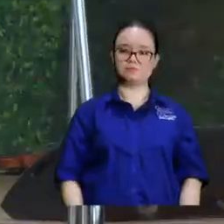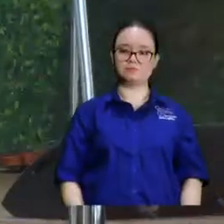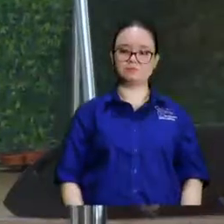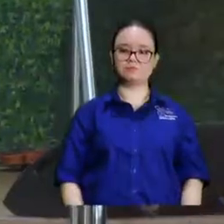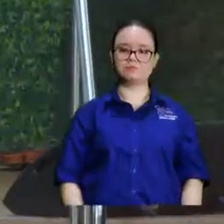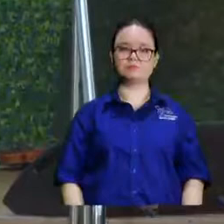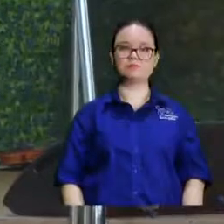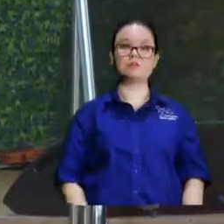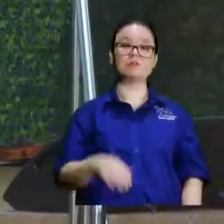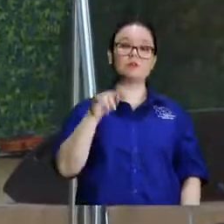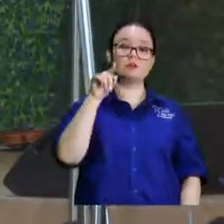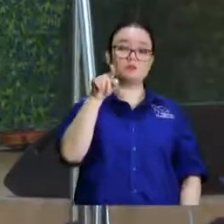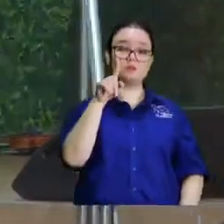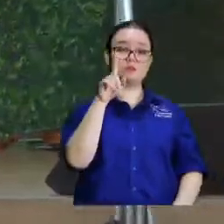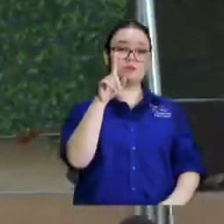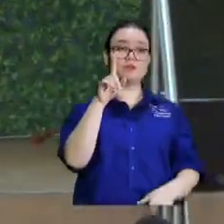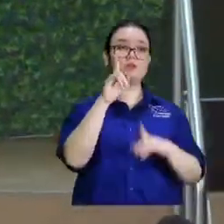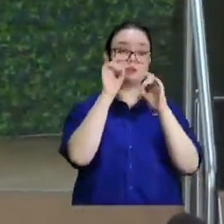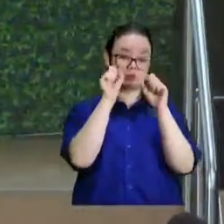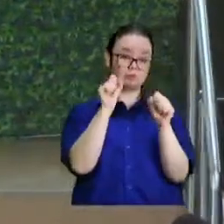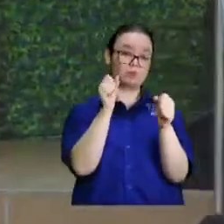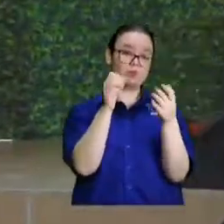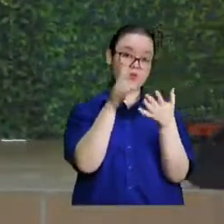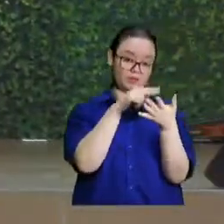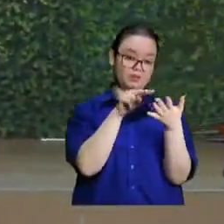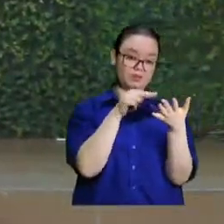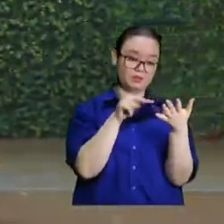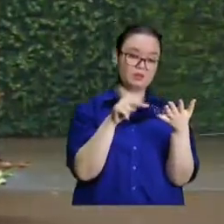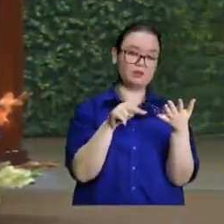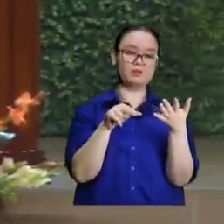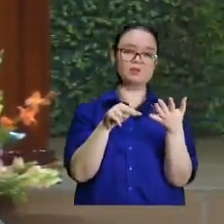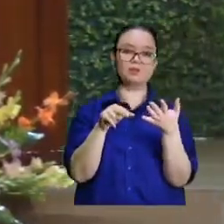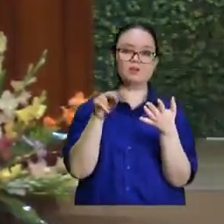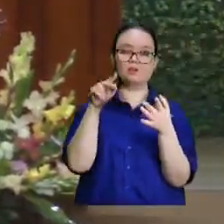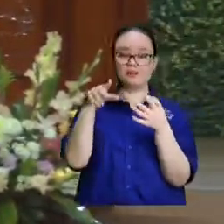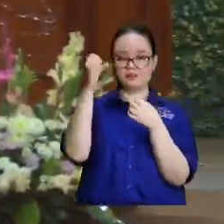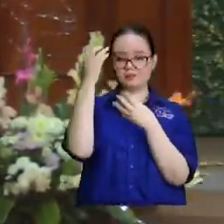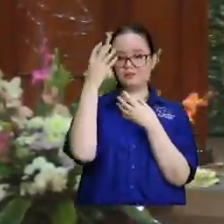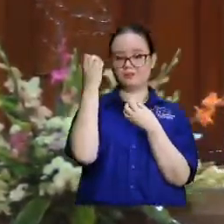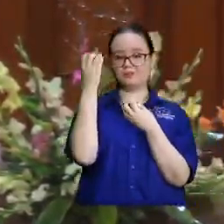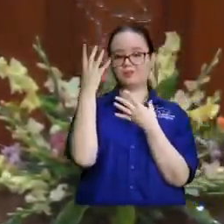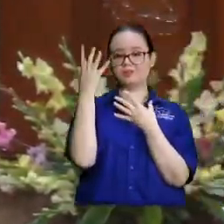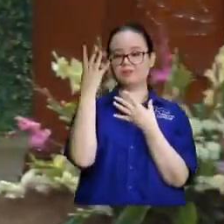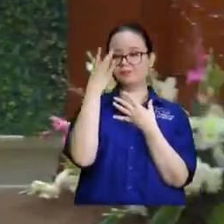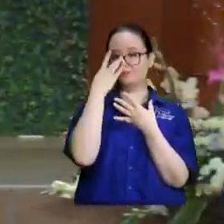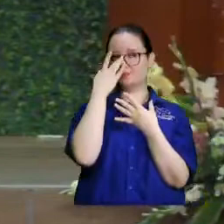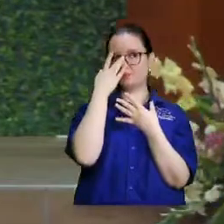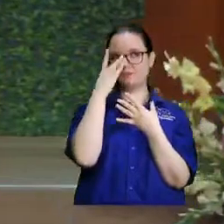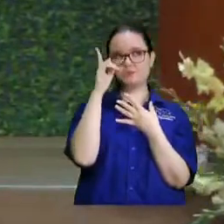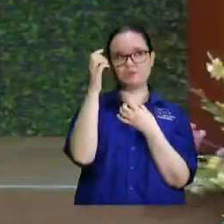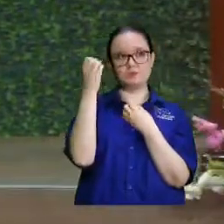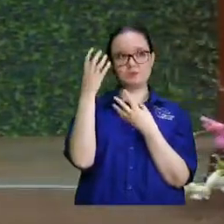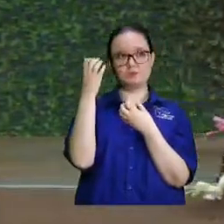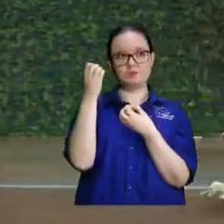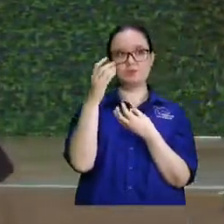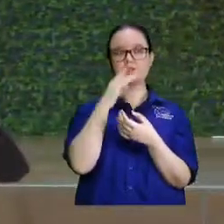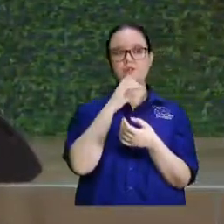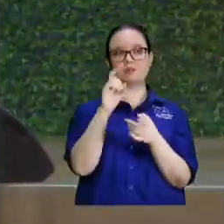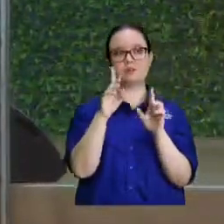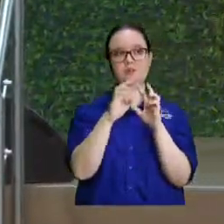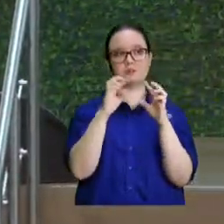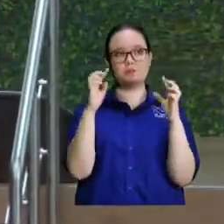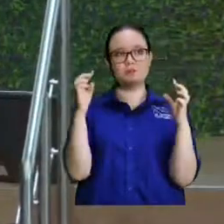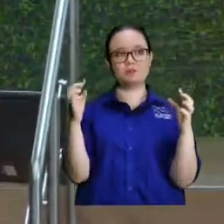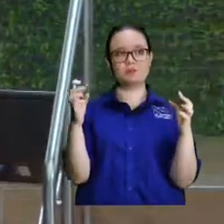usted lo puede estudiar o puede leer las noticias una de las noticias es un periódico